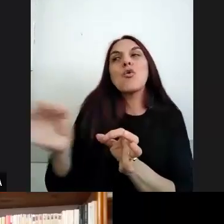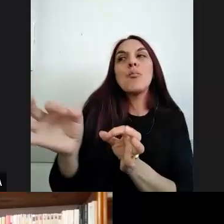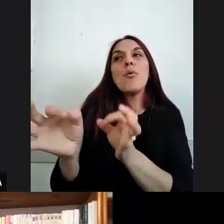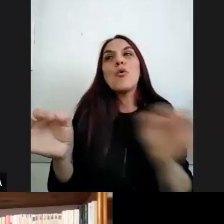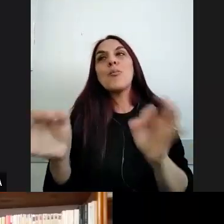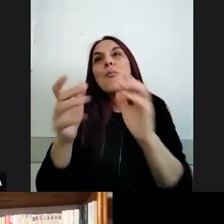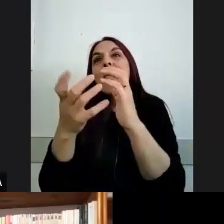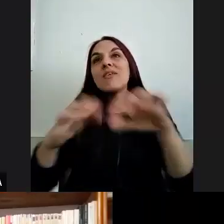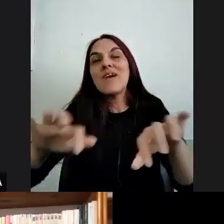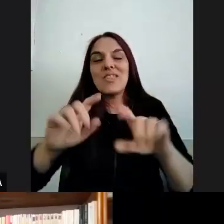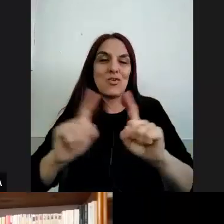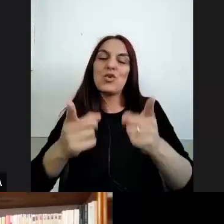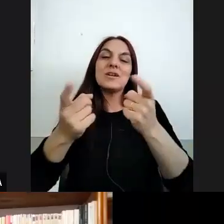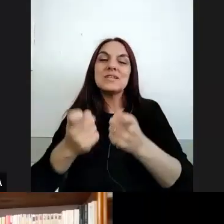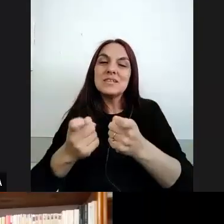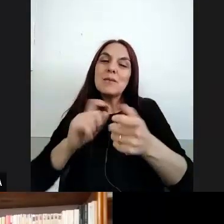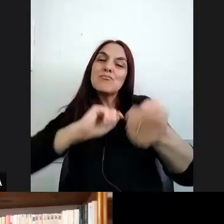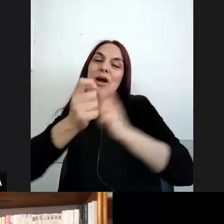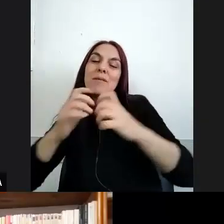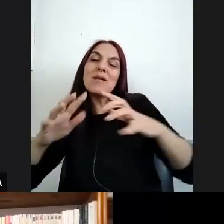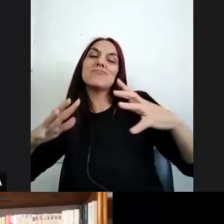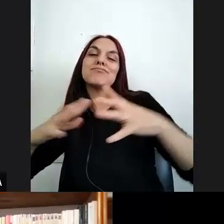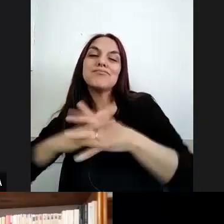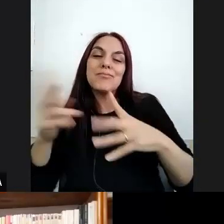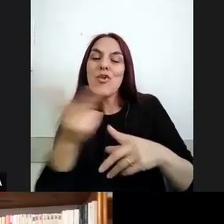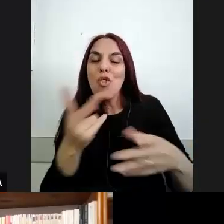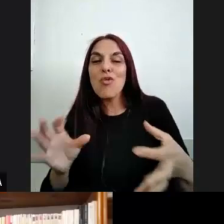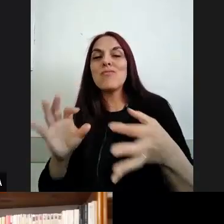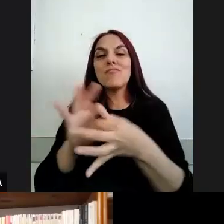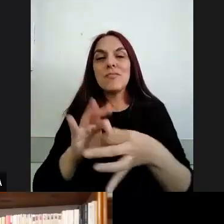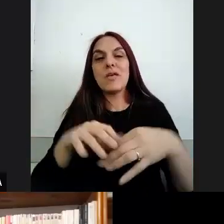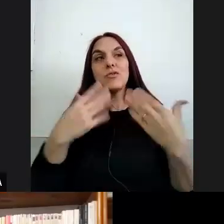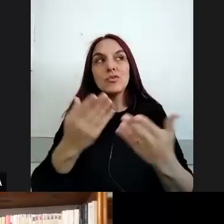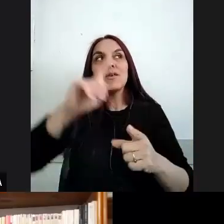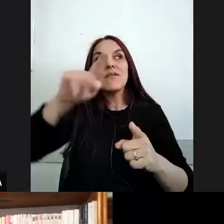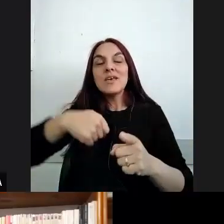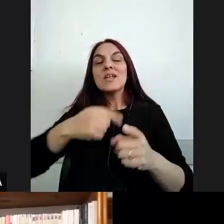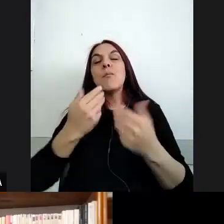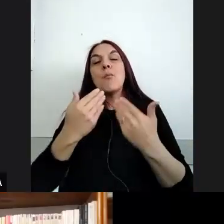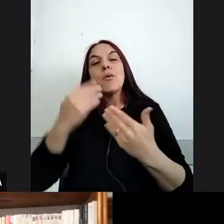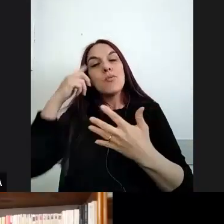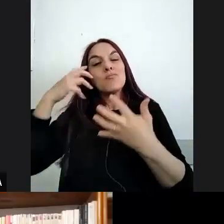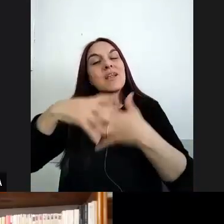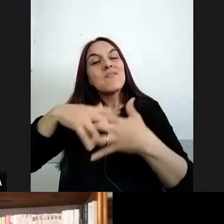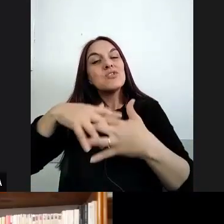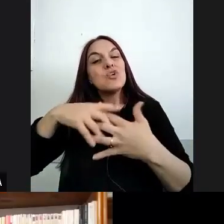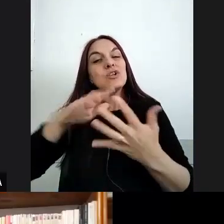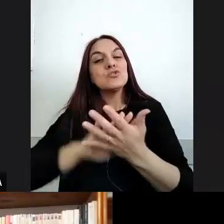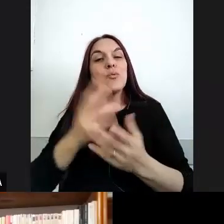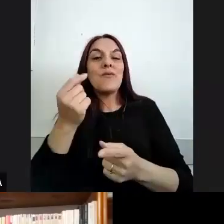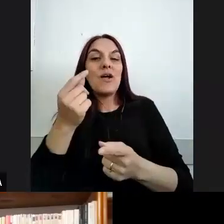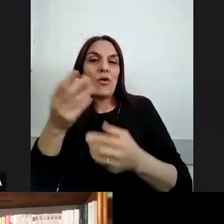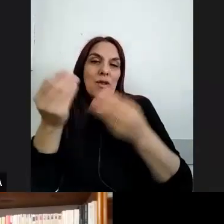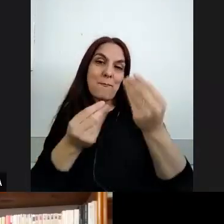las interacciones y los cambios creo que todo esto lleva a pensar reflexiones sobre los propios valores y presupuestos